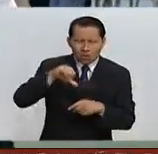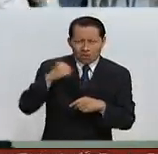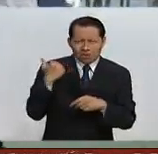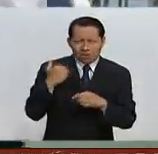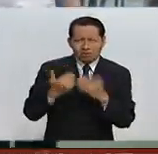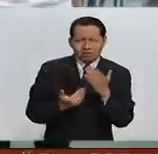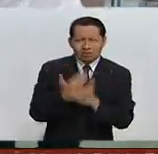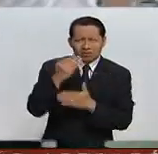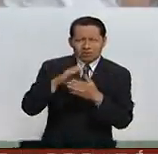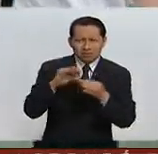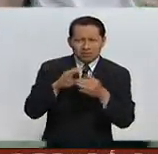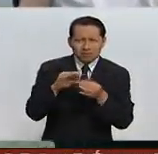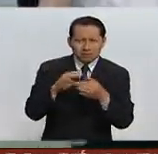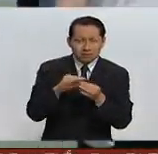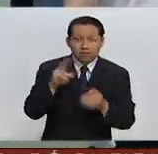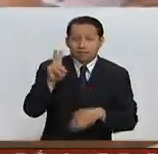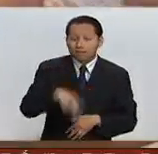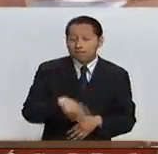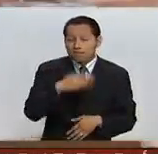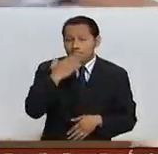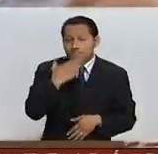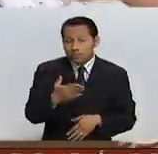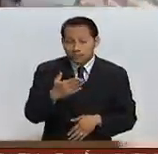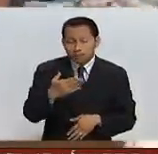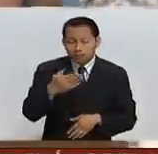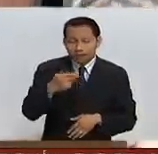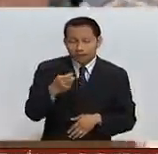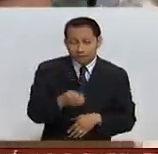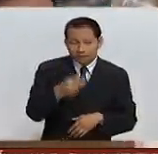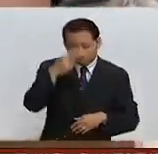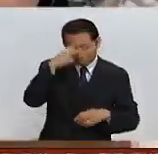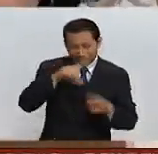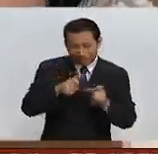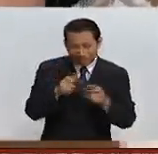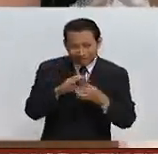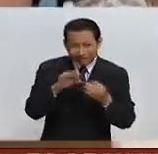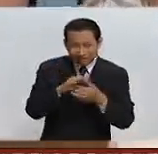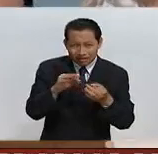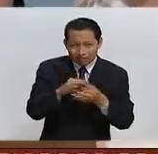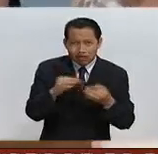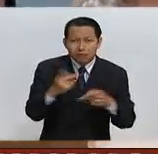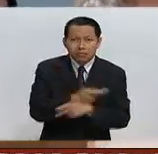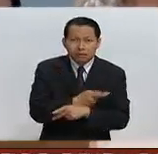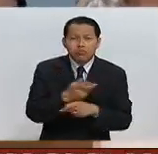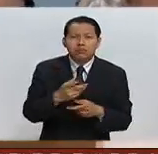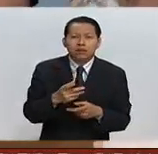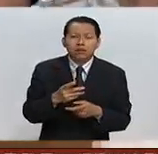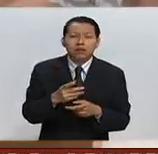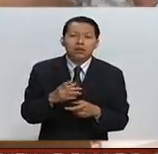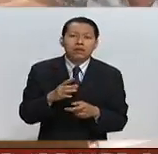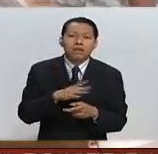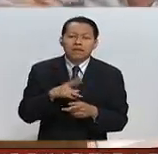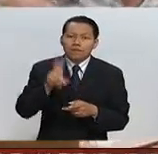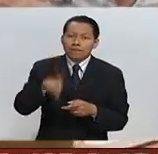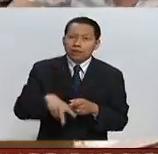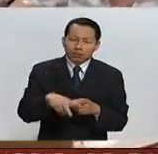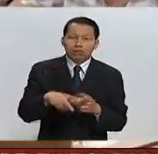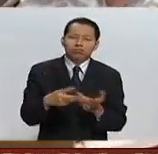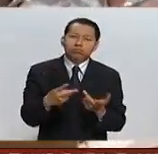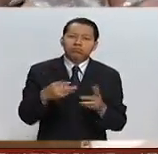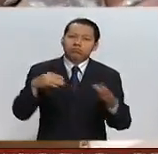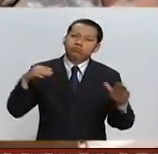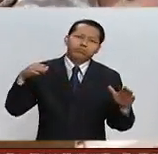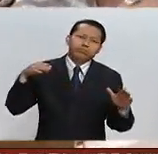en los reportajes de México al día, el FTSE 100 cayó estrepitosamente,